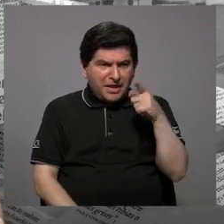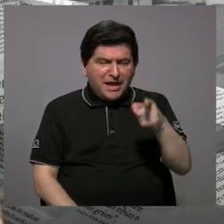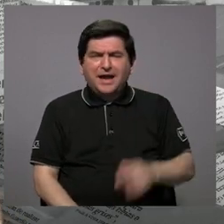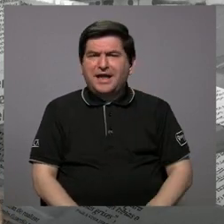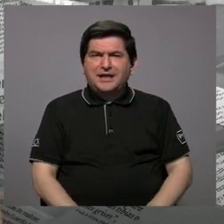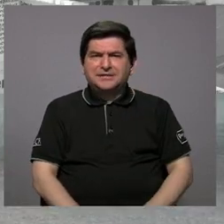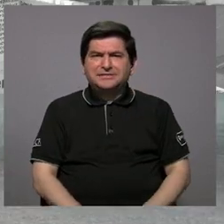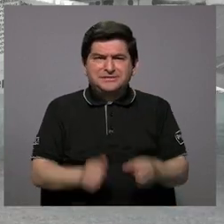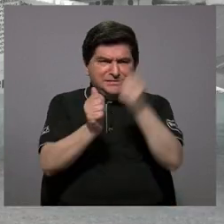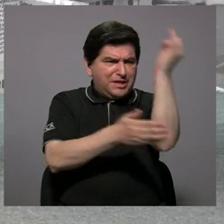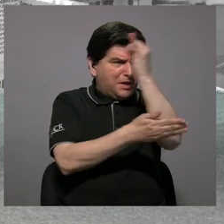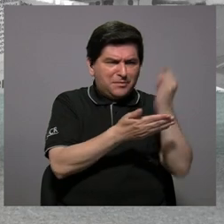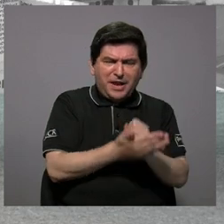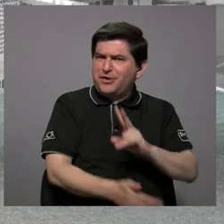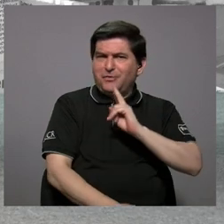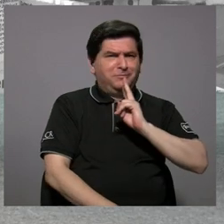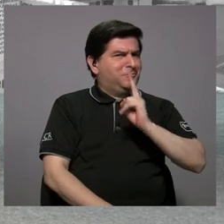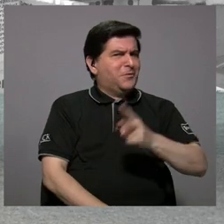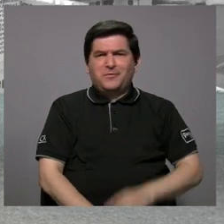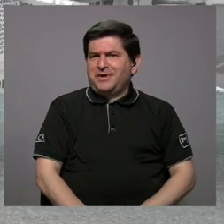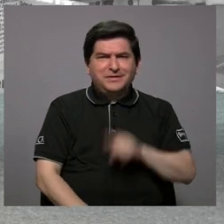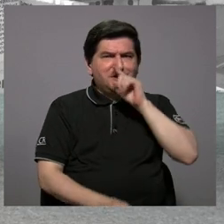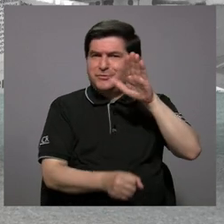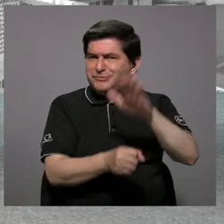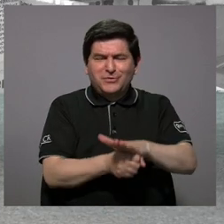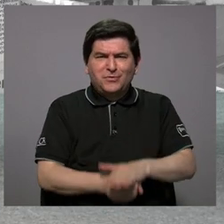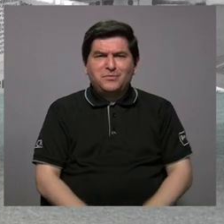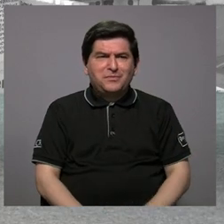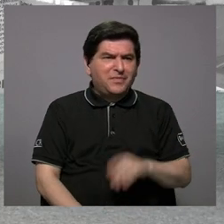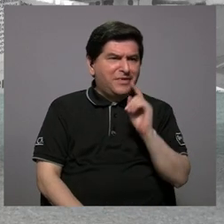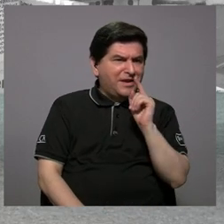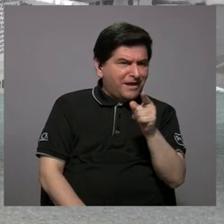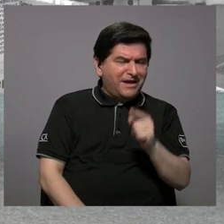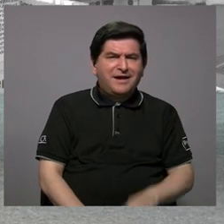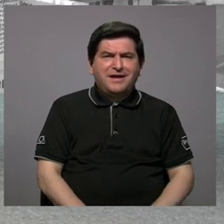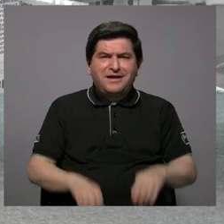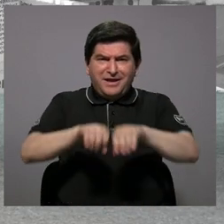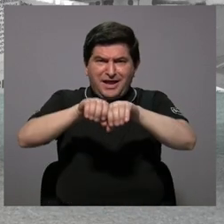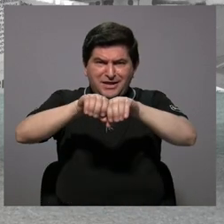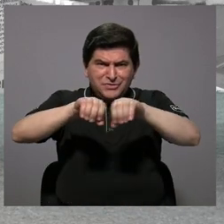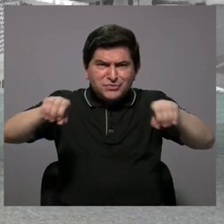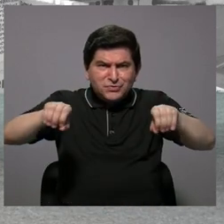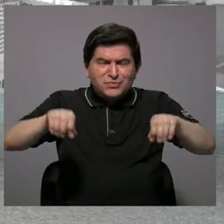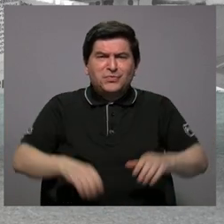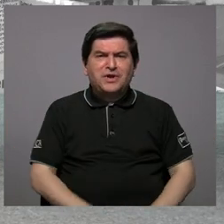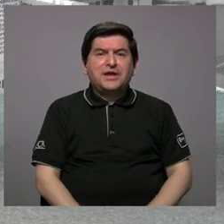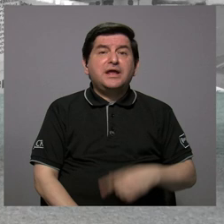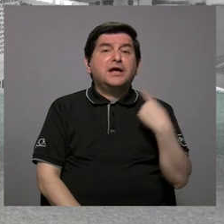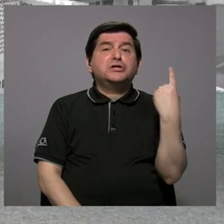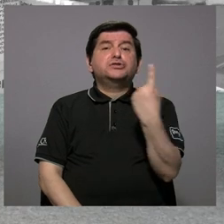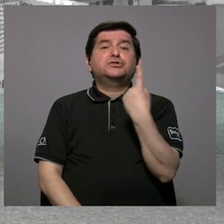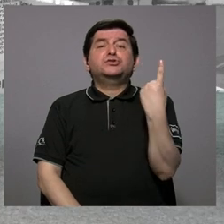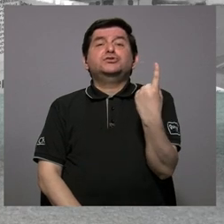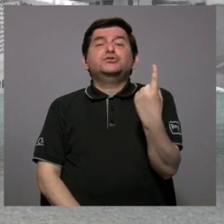no son reales, caminemos para que vean que aquí hay tuberías que bajan solo para X